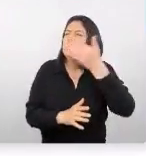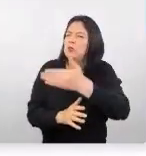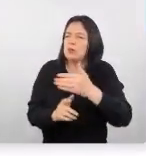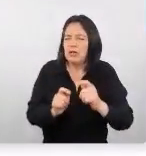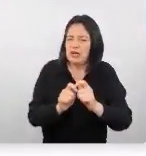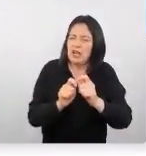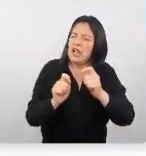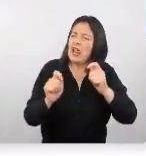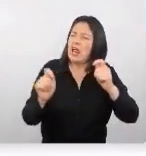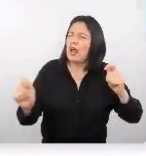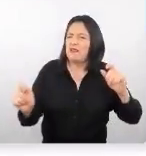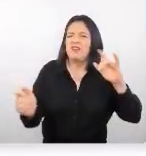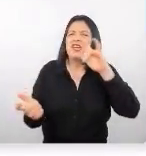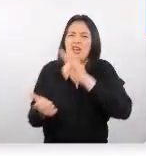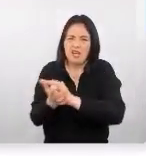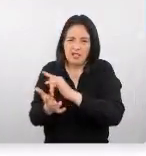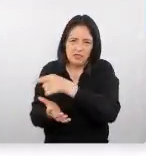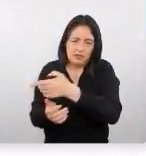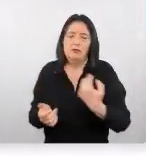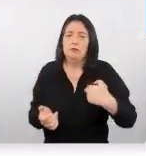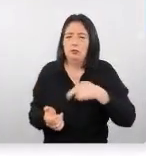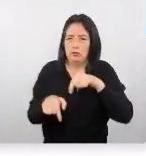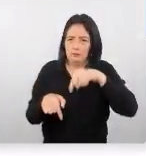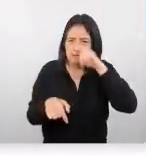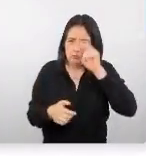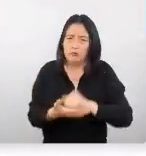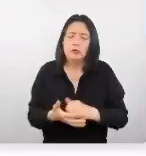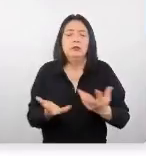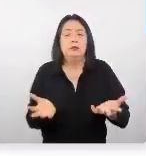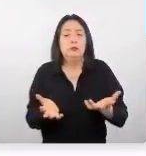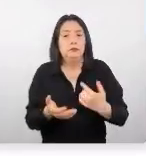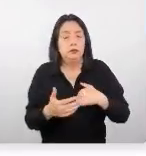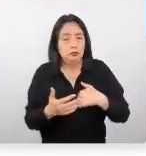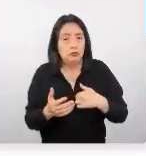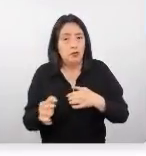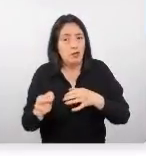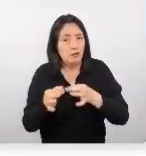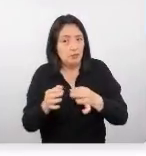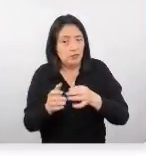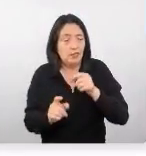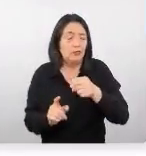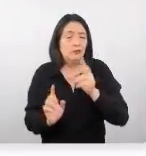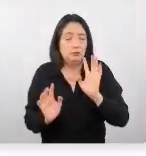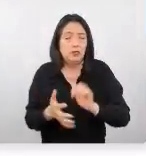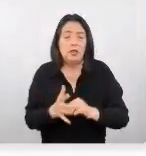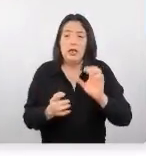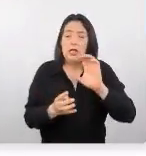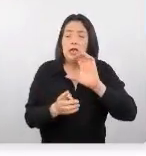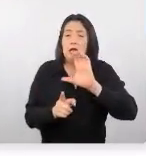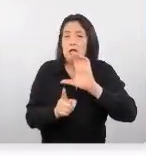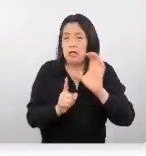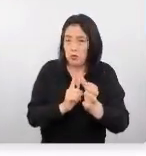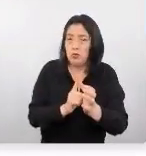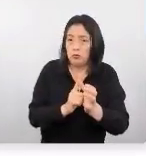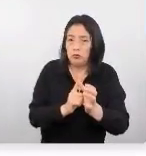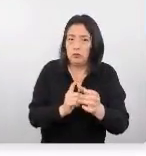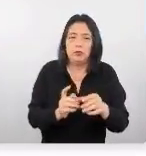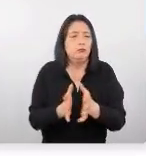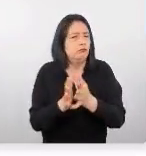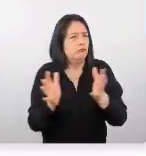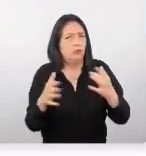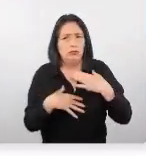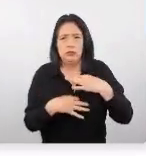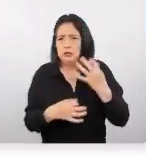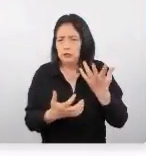distancia, no como el de nosotros. De hecho, adelantándome un poquito desde este punto de vista, la cultura es un elemento muy, muy